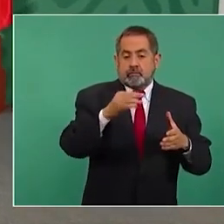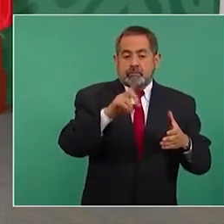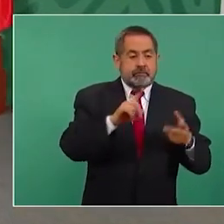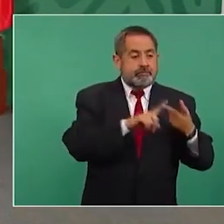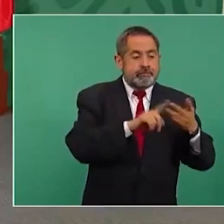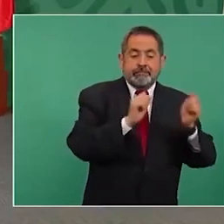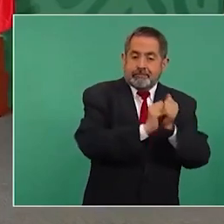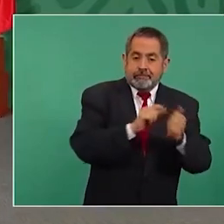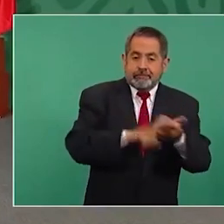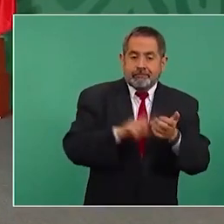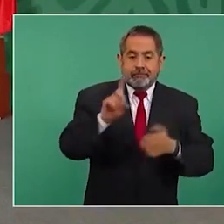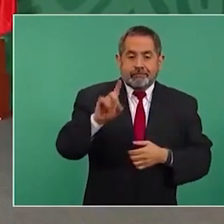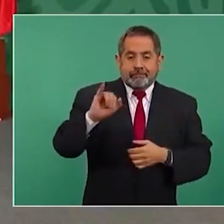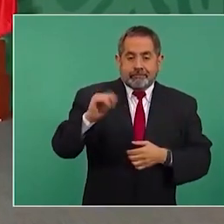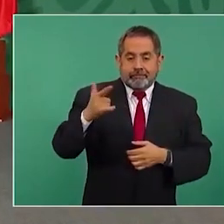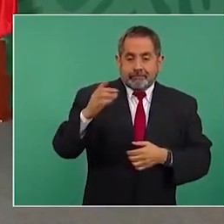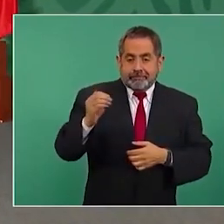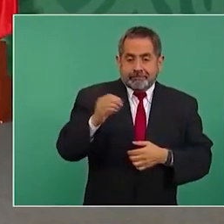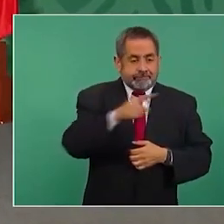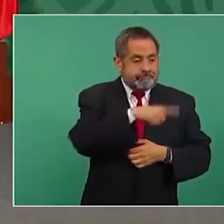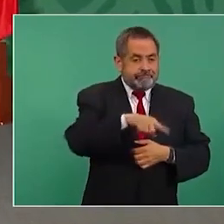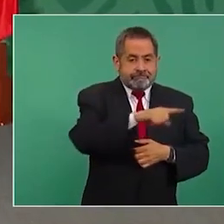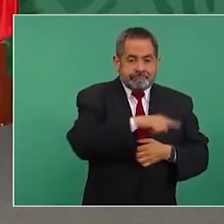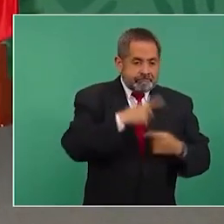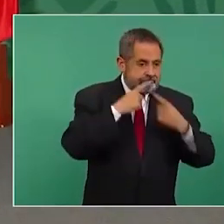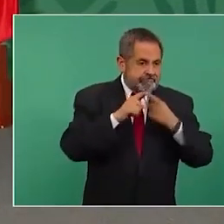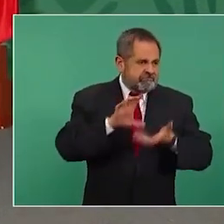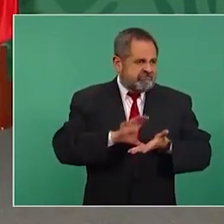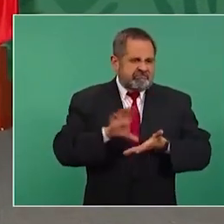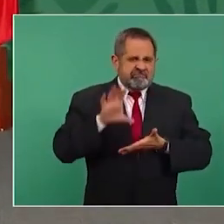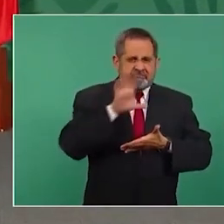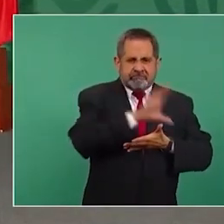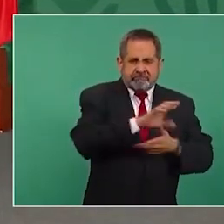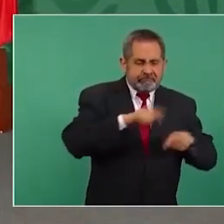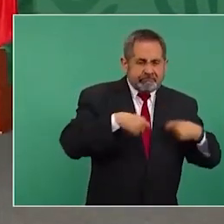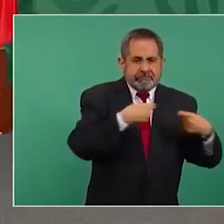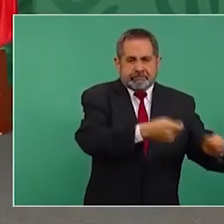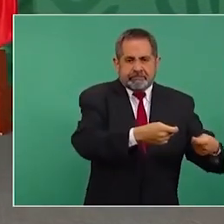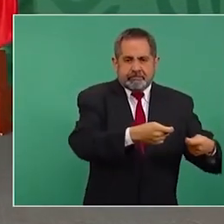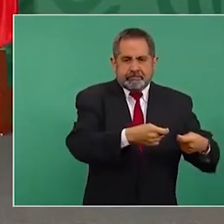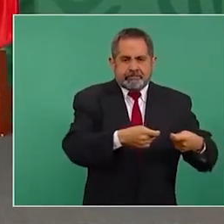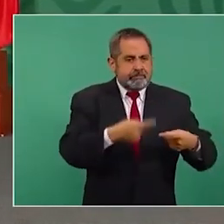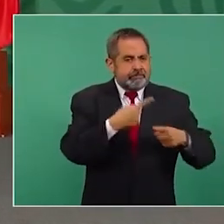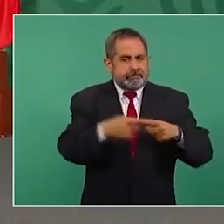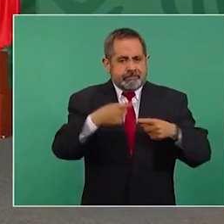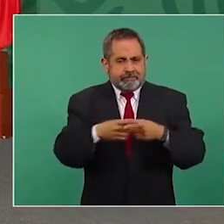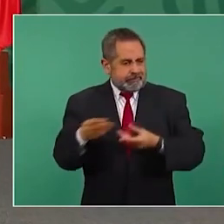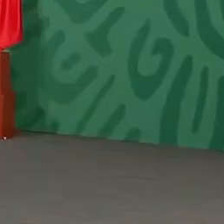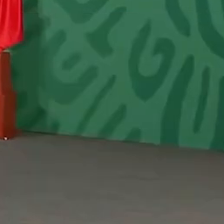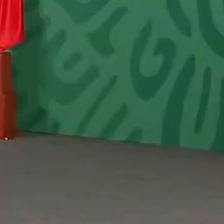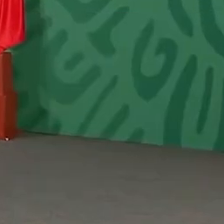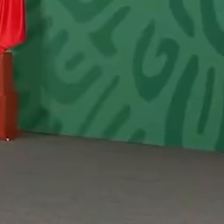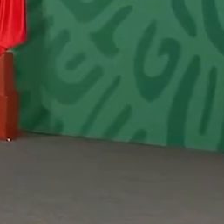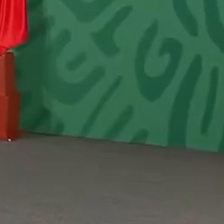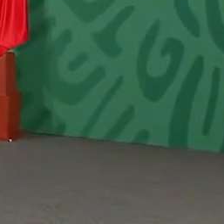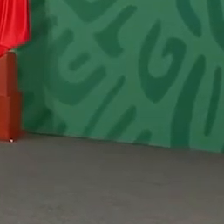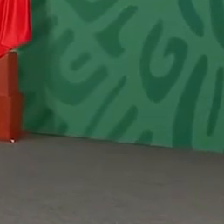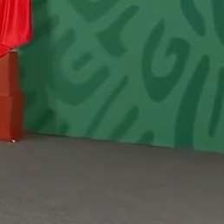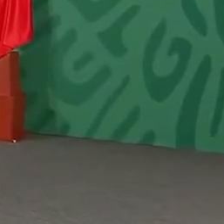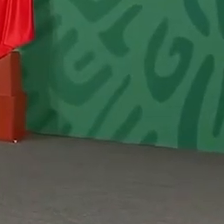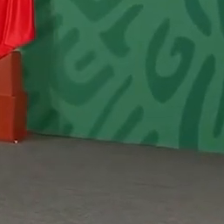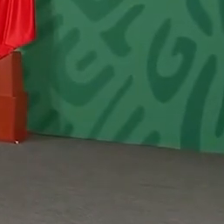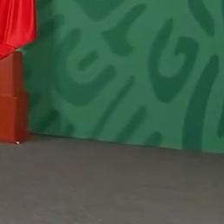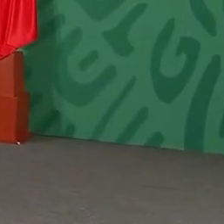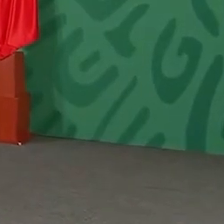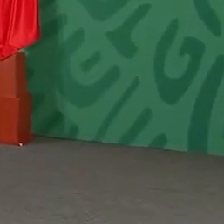Diego y les entrega el material. Y Salinas, Diego,